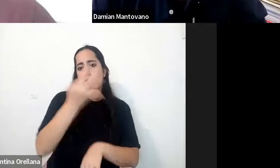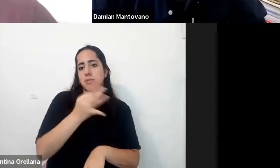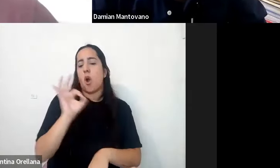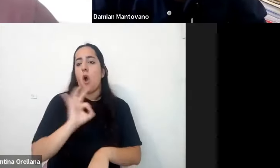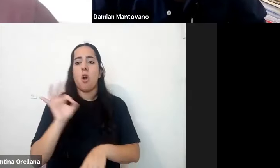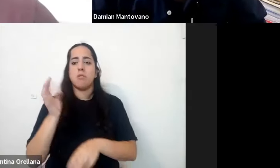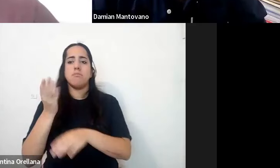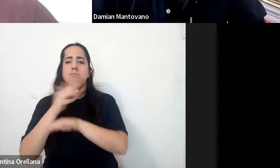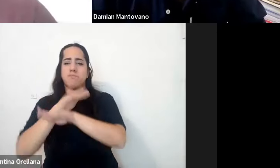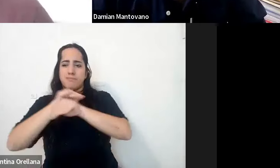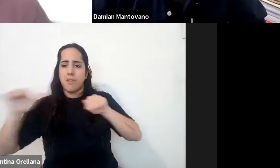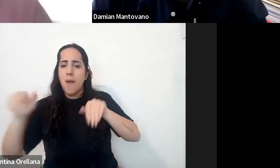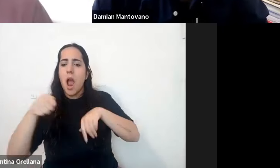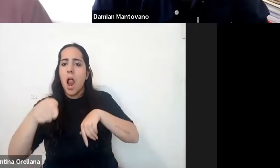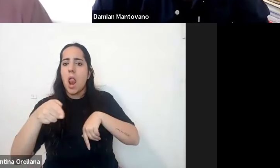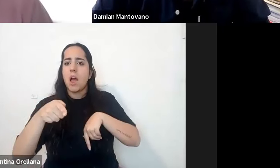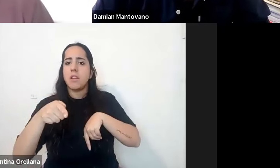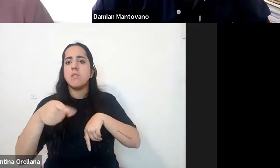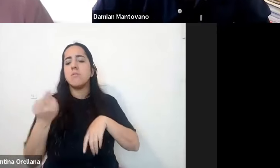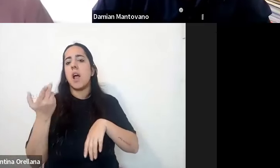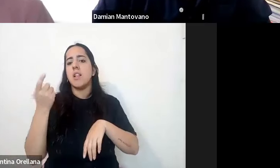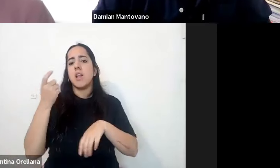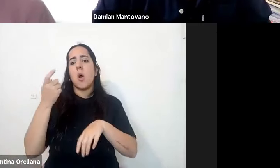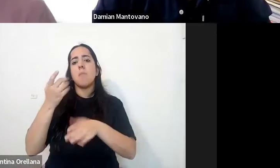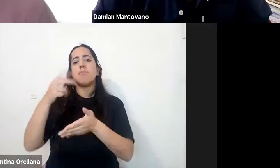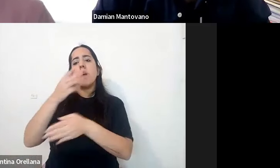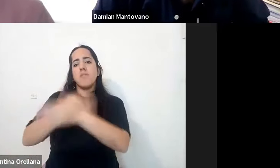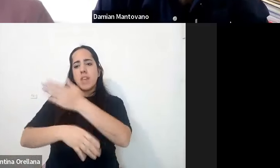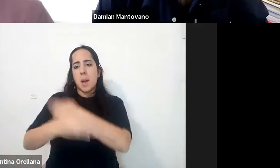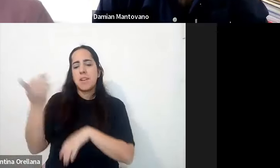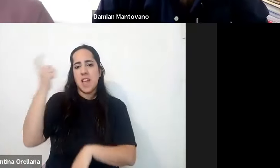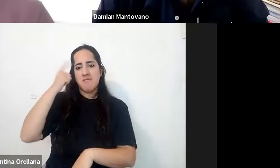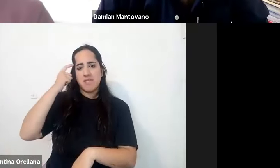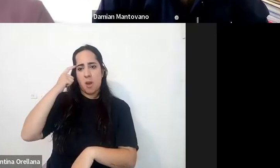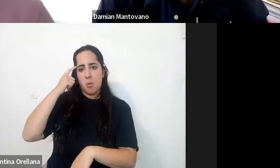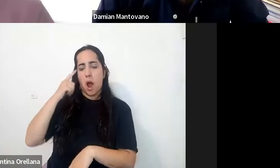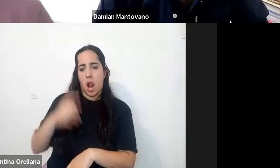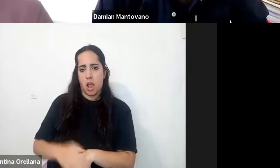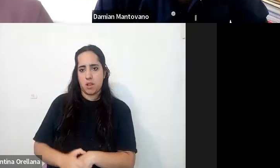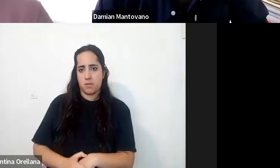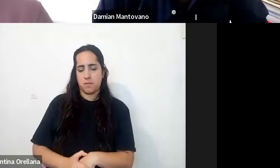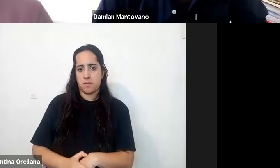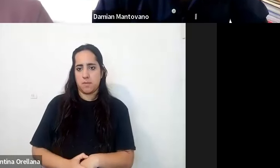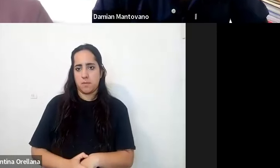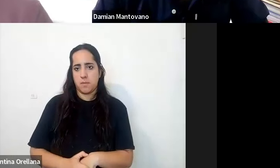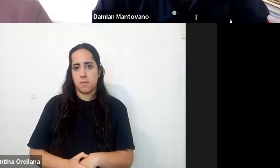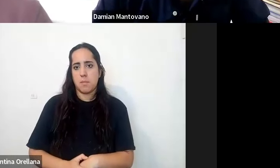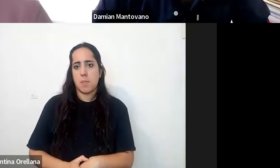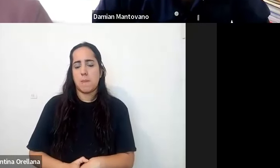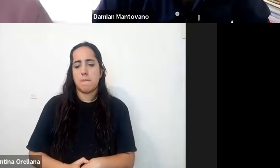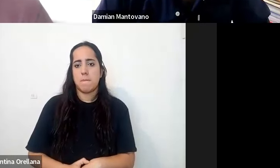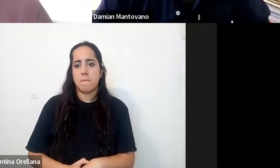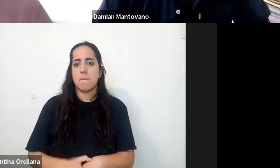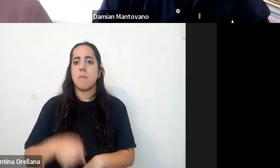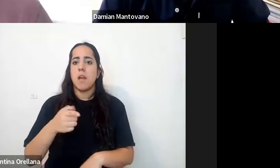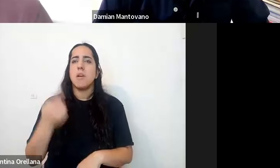tiene que ver con discapacidad intelectual ¿sí? es el número mayor y si podemos pensar